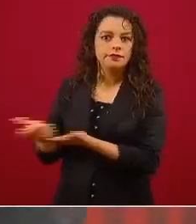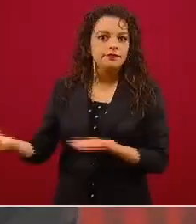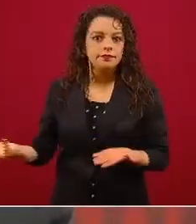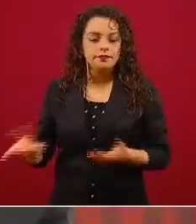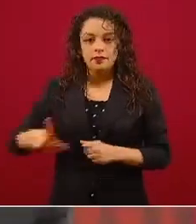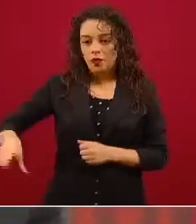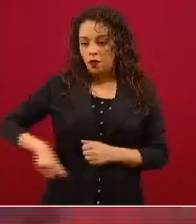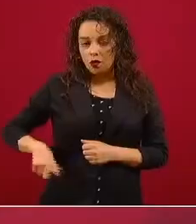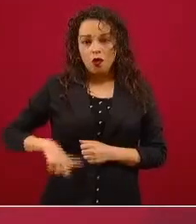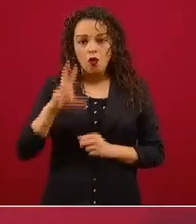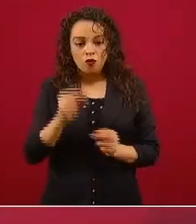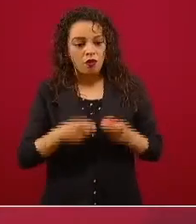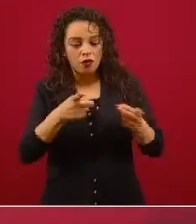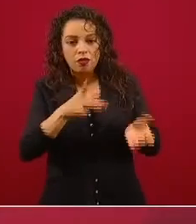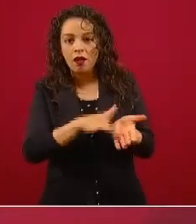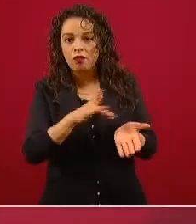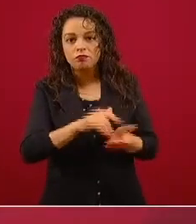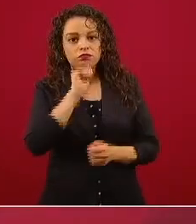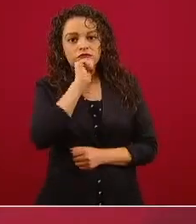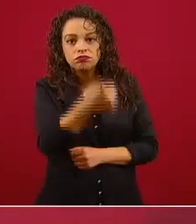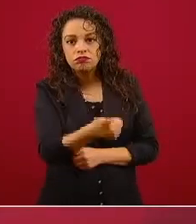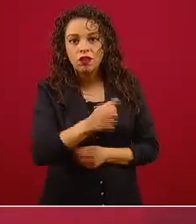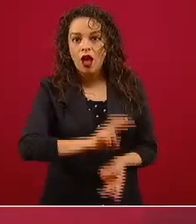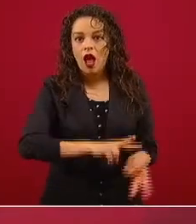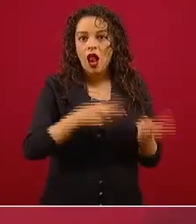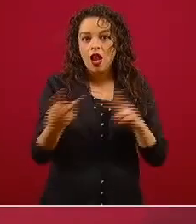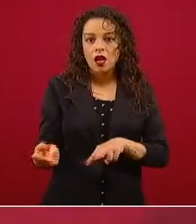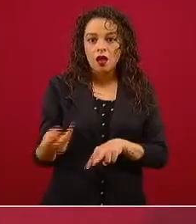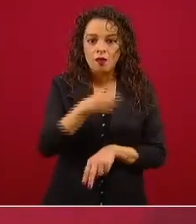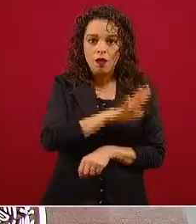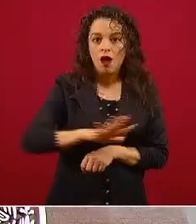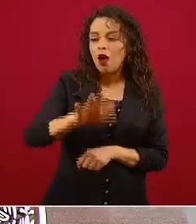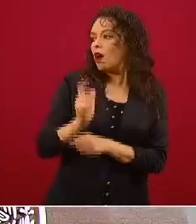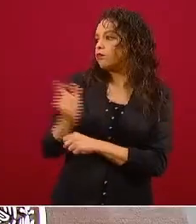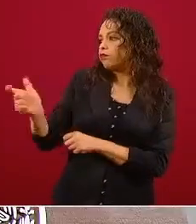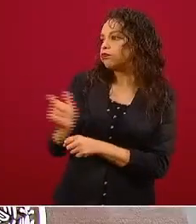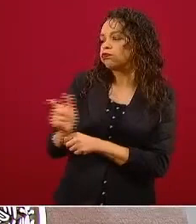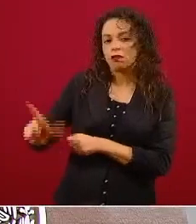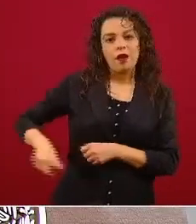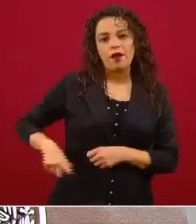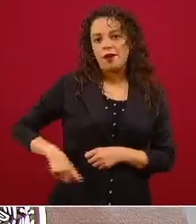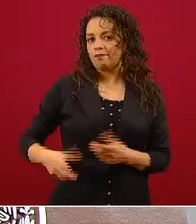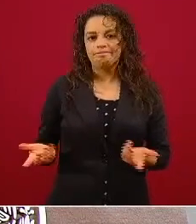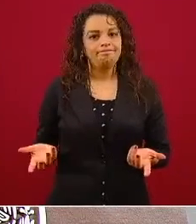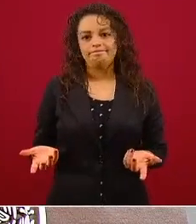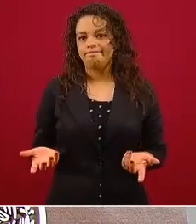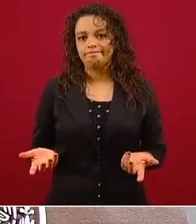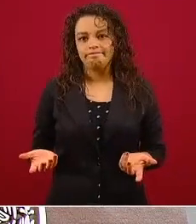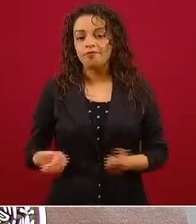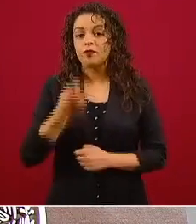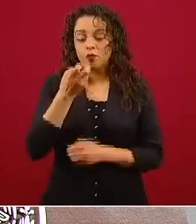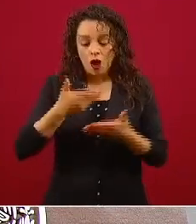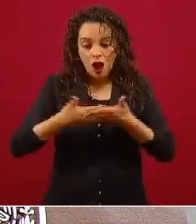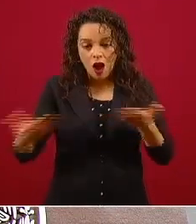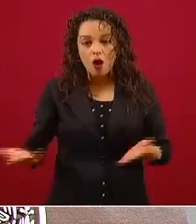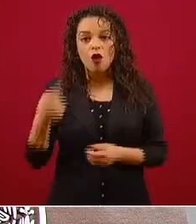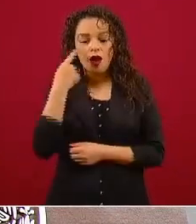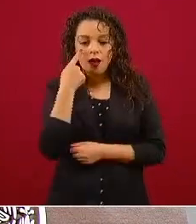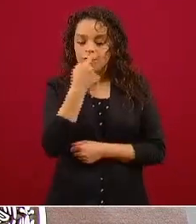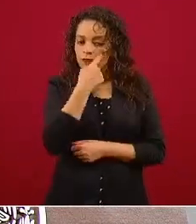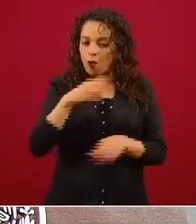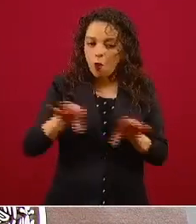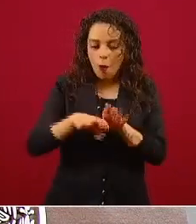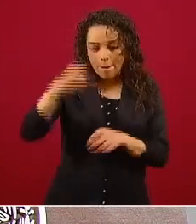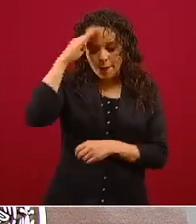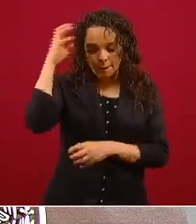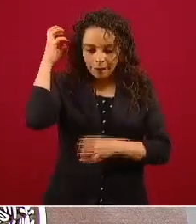Y ahí estamos buscando que la mayor parte del presupuesto le llegue de